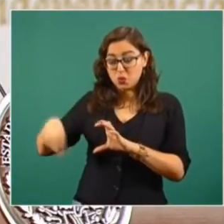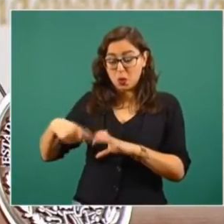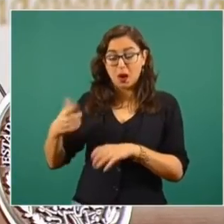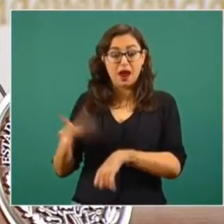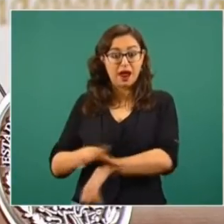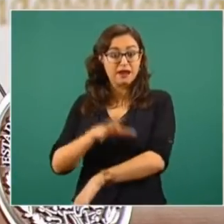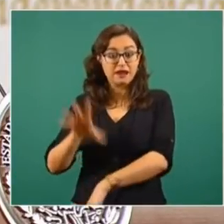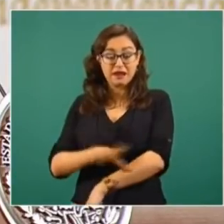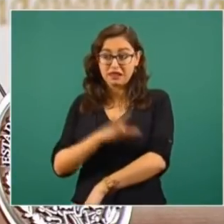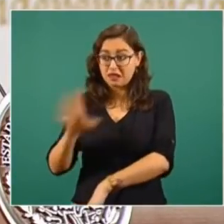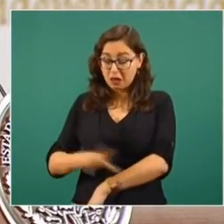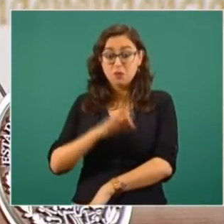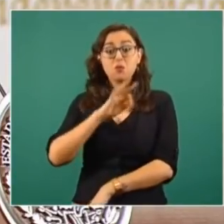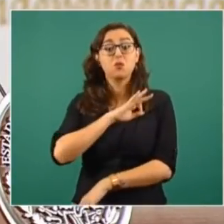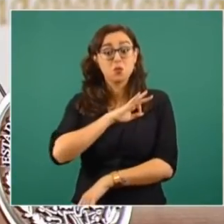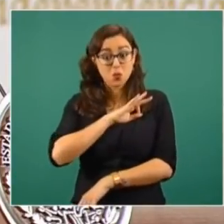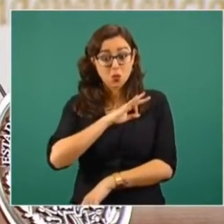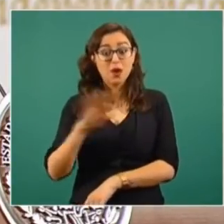más energía.